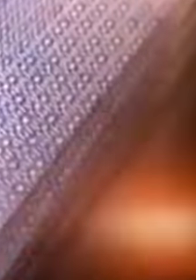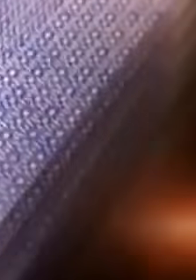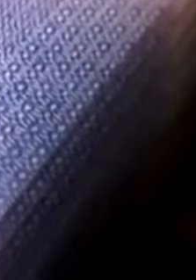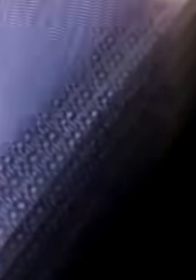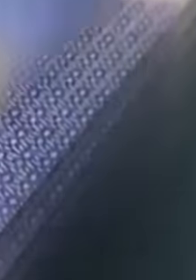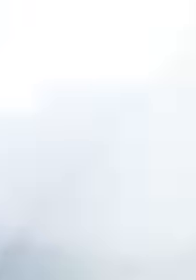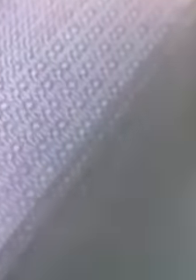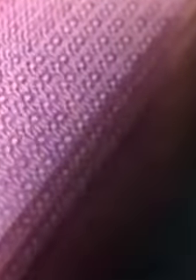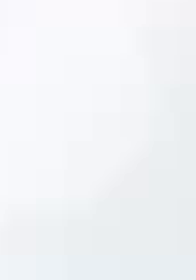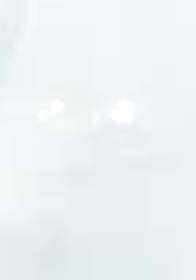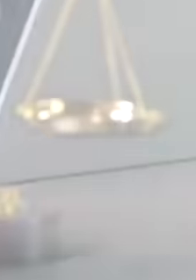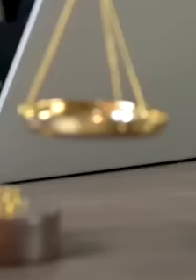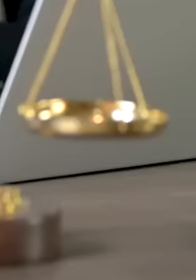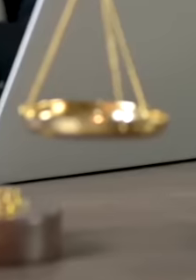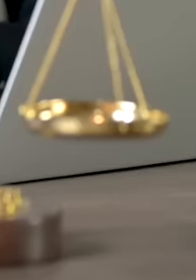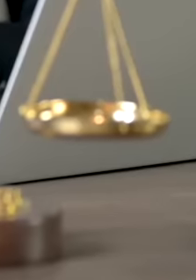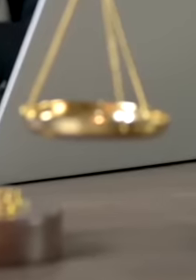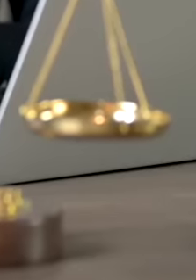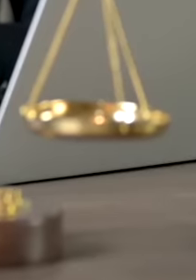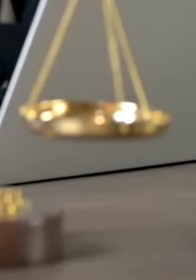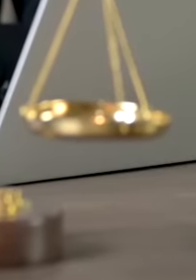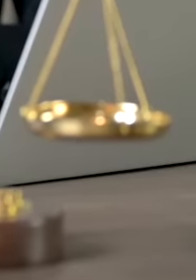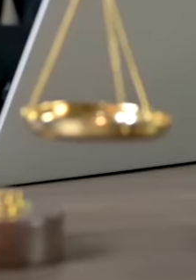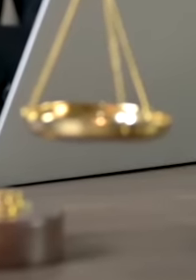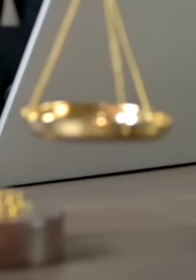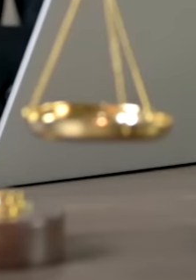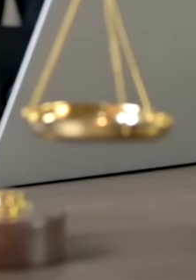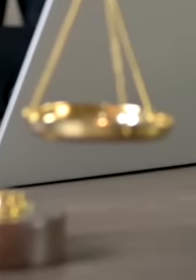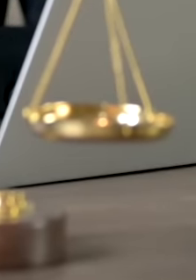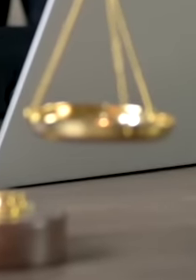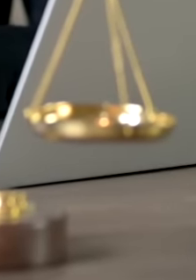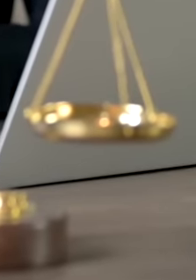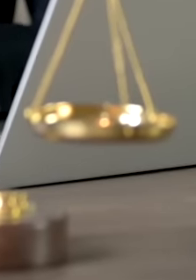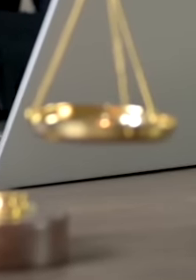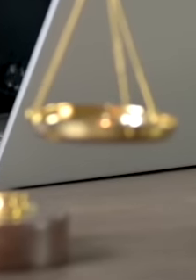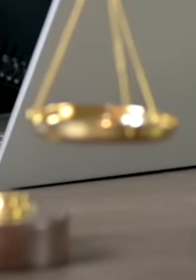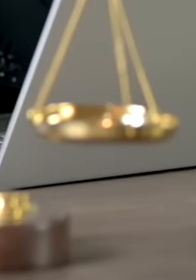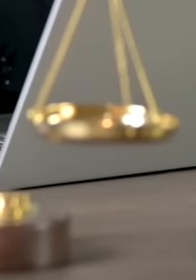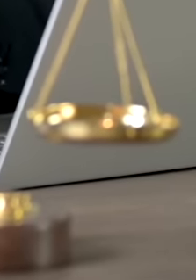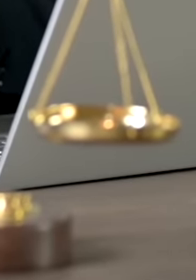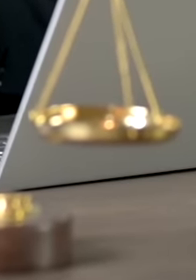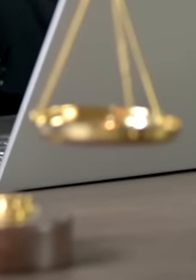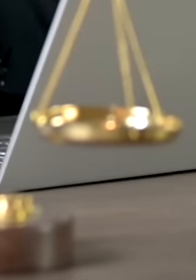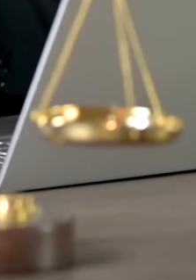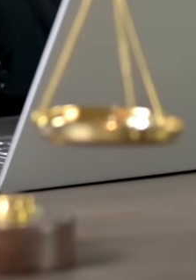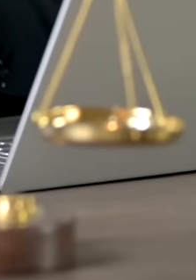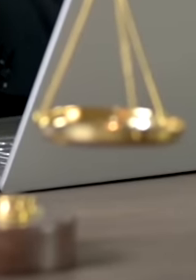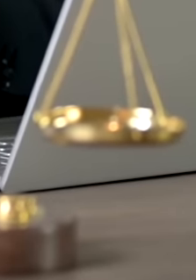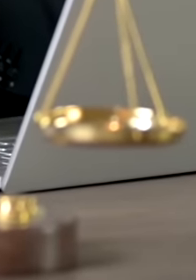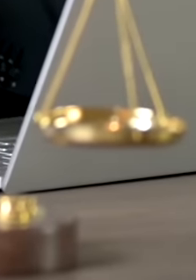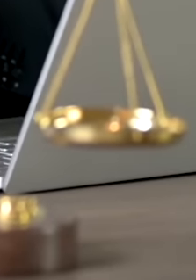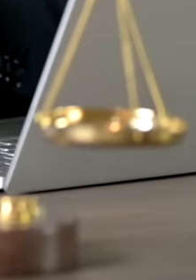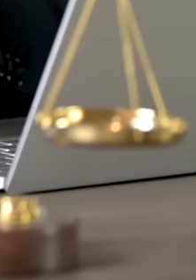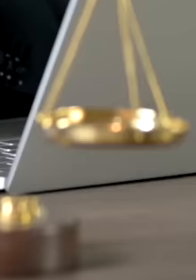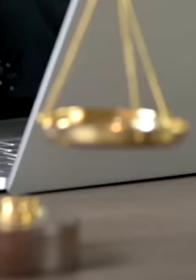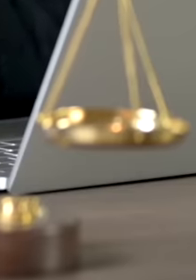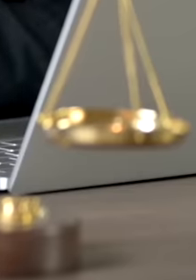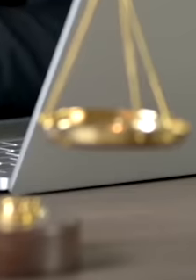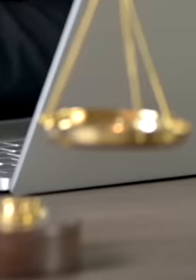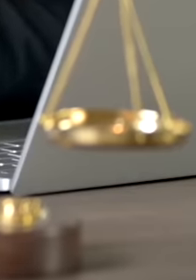del pueblo mexicano. Y todo para que la justicia mexicana sea de los más lentos del mundo.